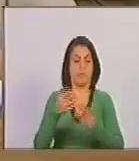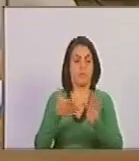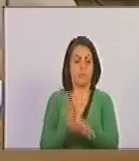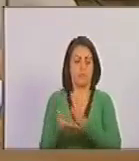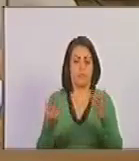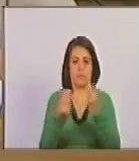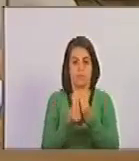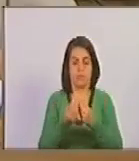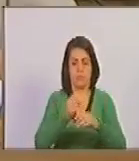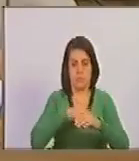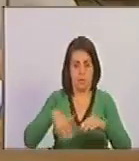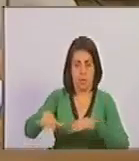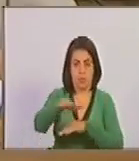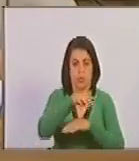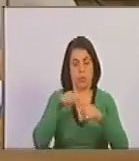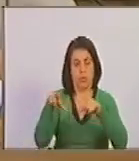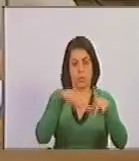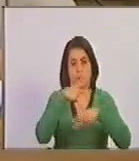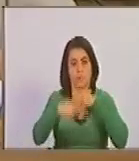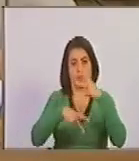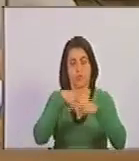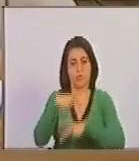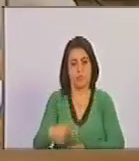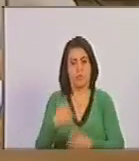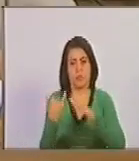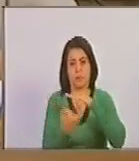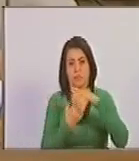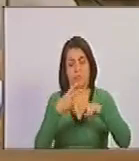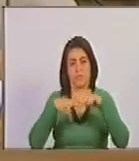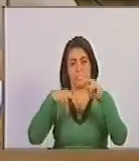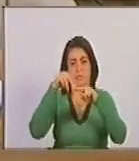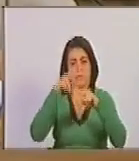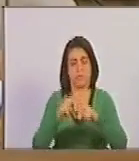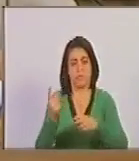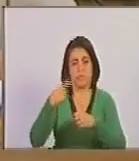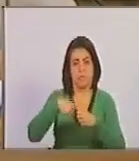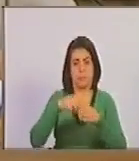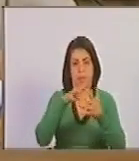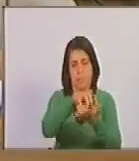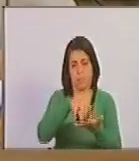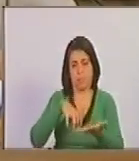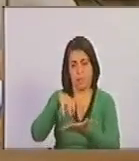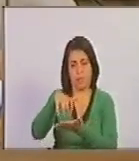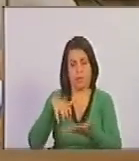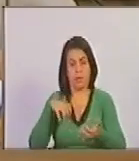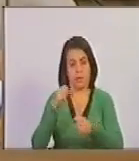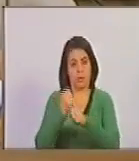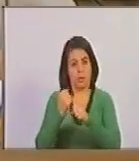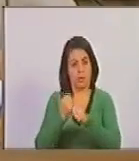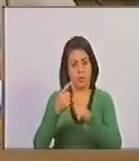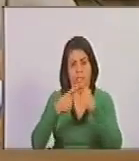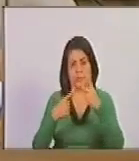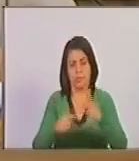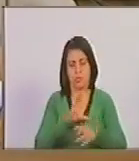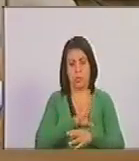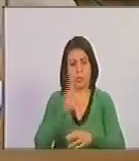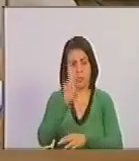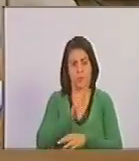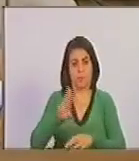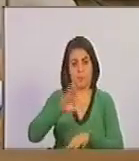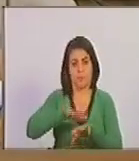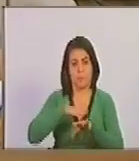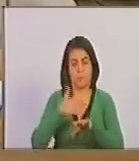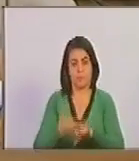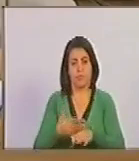conjunto de terrenos, espacios productivos, infraestructuras, incluyendo maquinarias, equipos y otros bienes utilizados